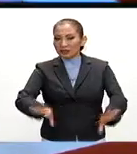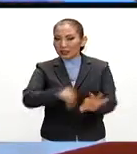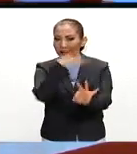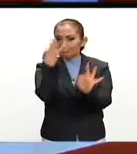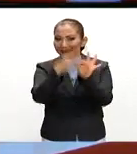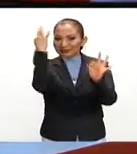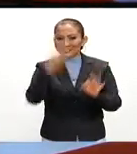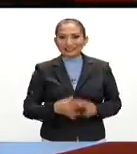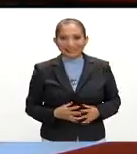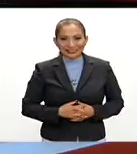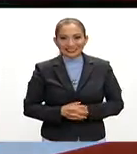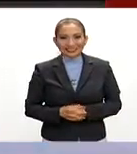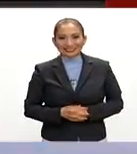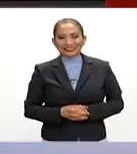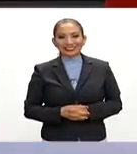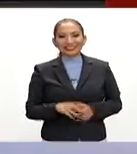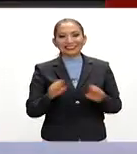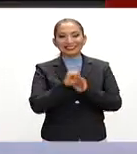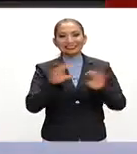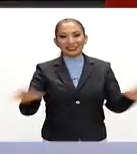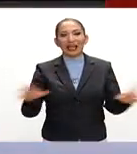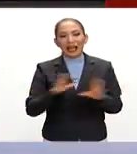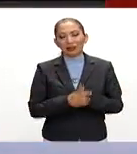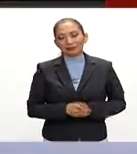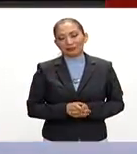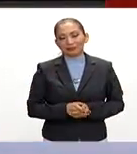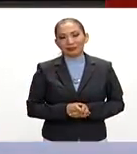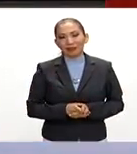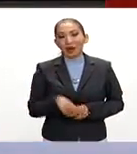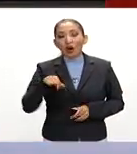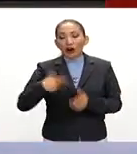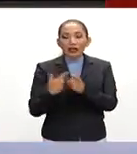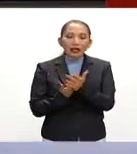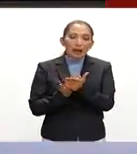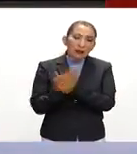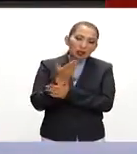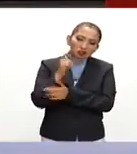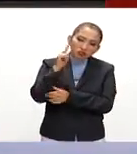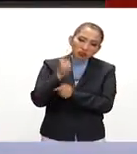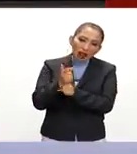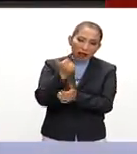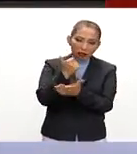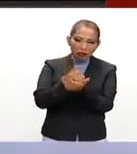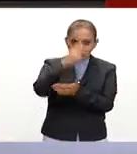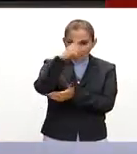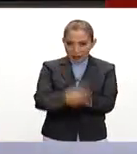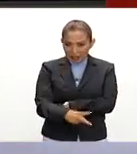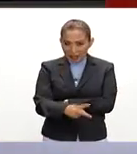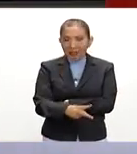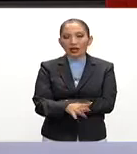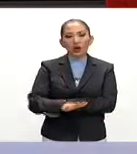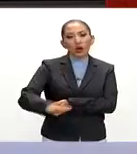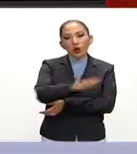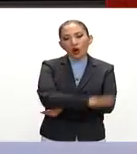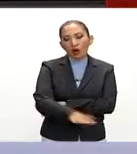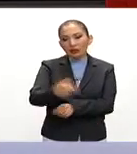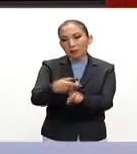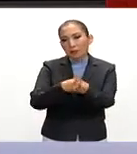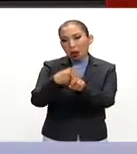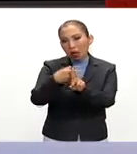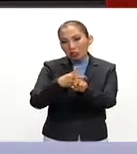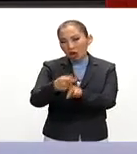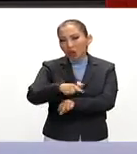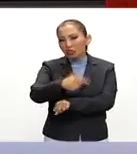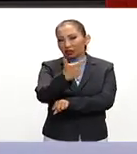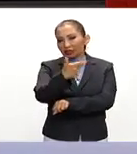tenemos la noticia al día. Así es, así es. Amanecimos el día de hoy en la Ciudad de México, en el Valle de México, con una temperatura